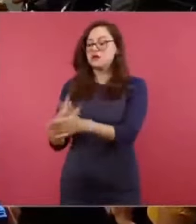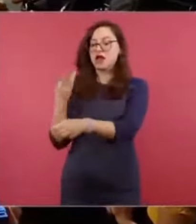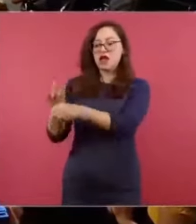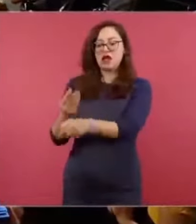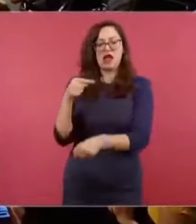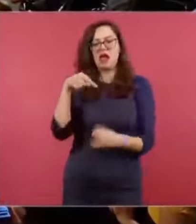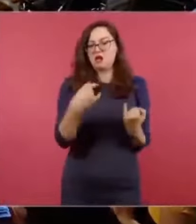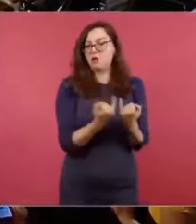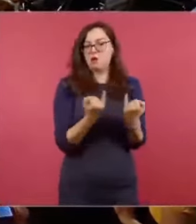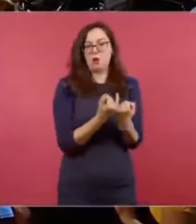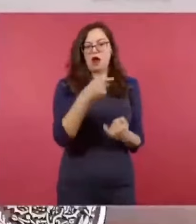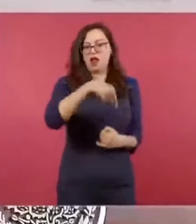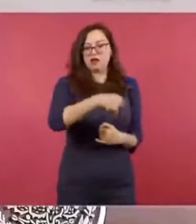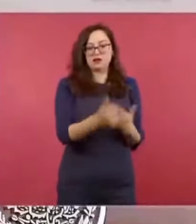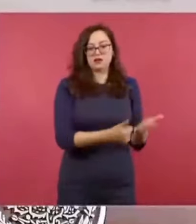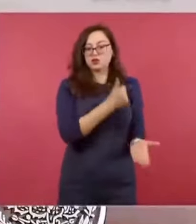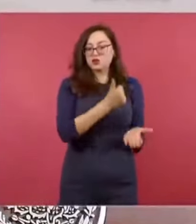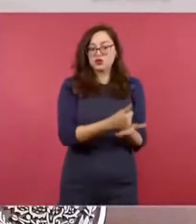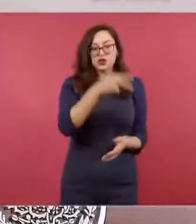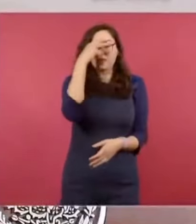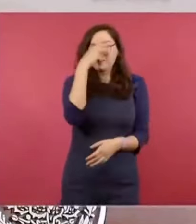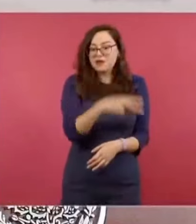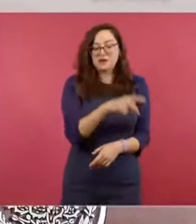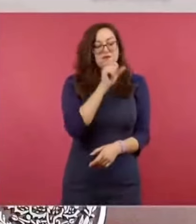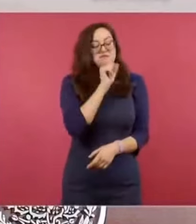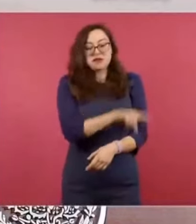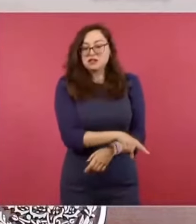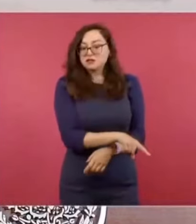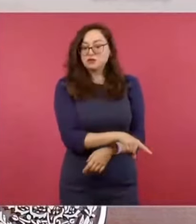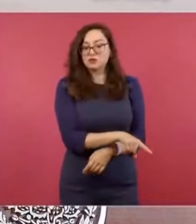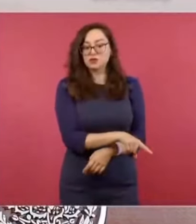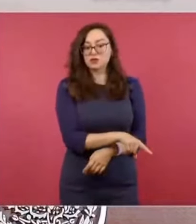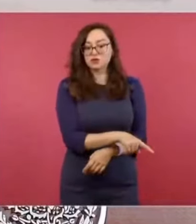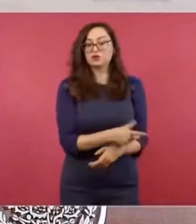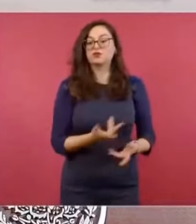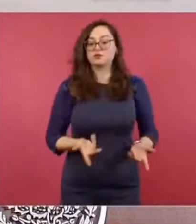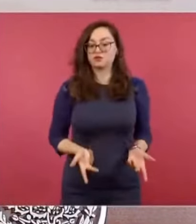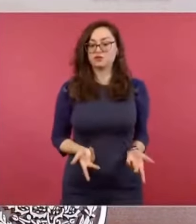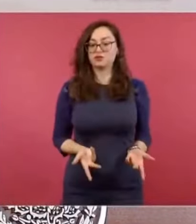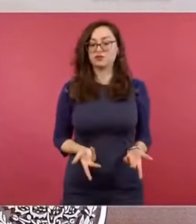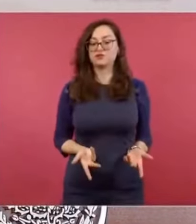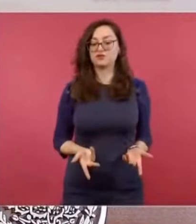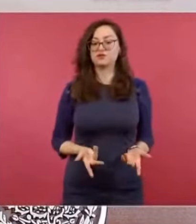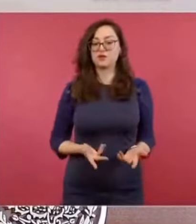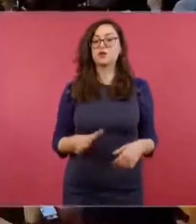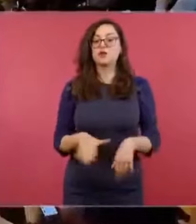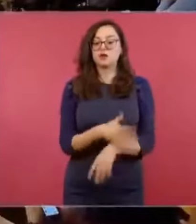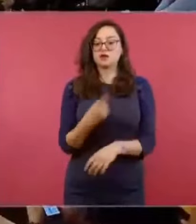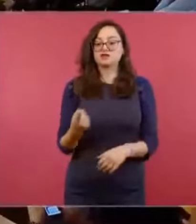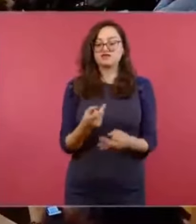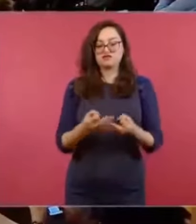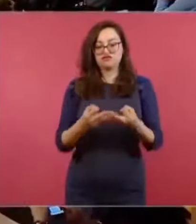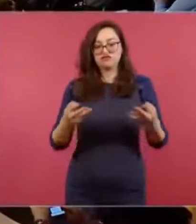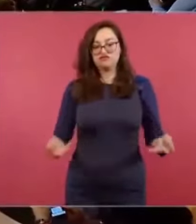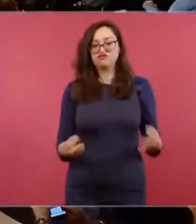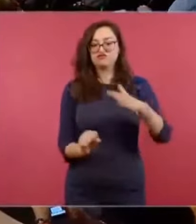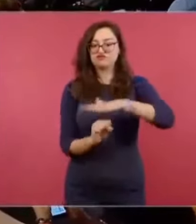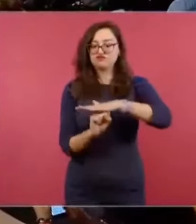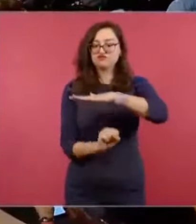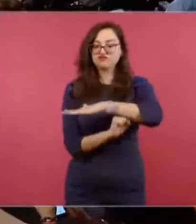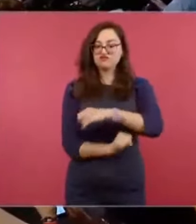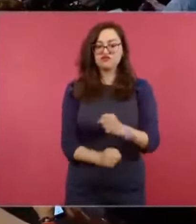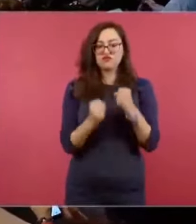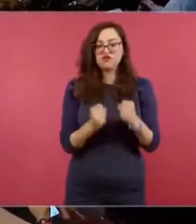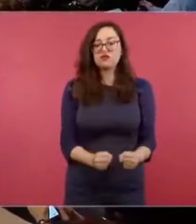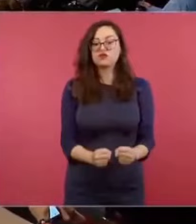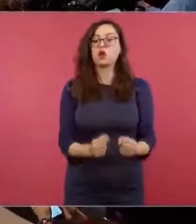tapando por la mala calidad del suelo. Pero tú podrías explicarnos más,